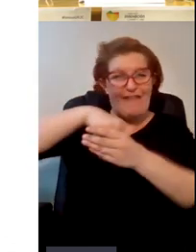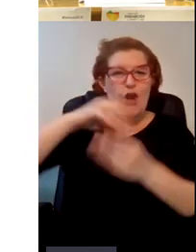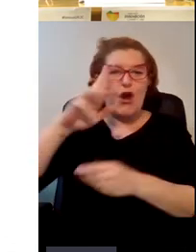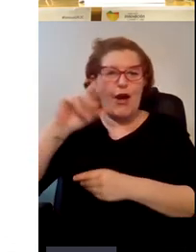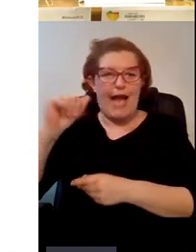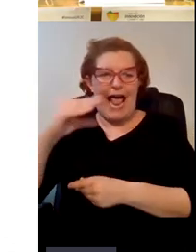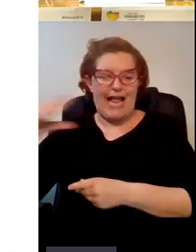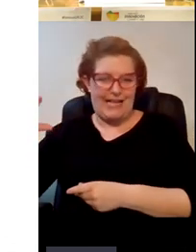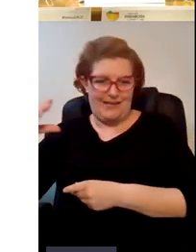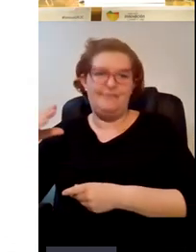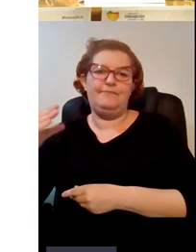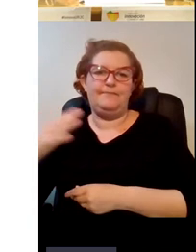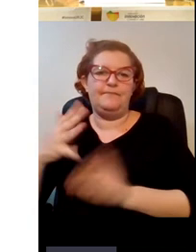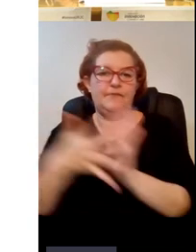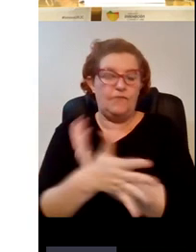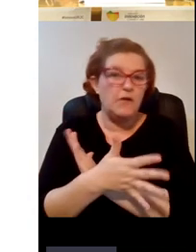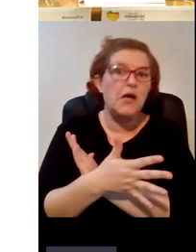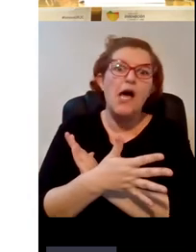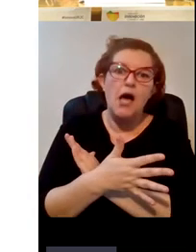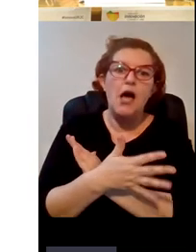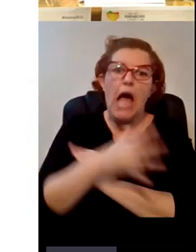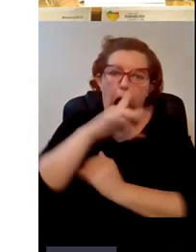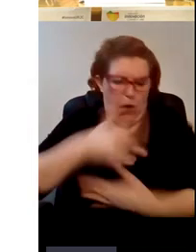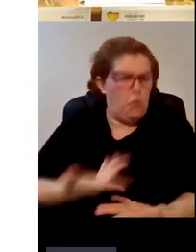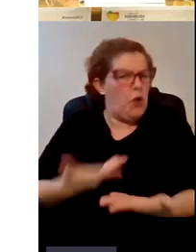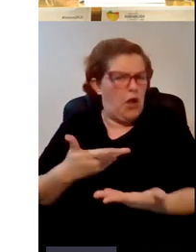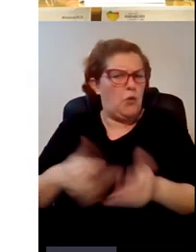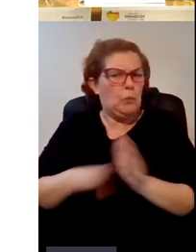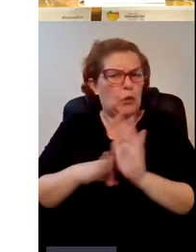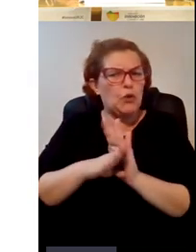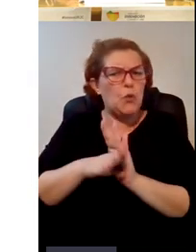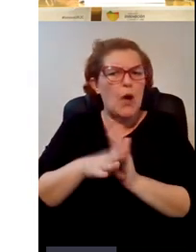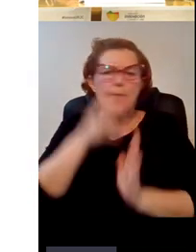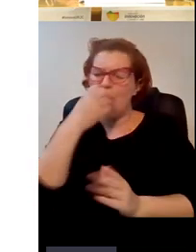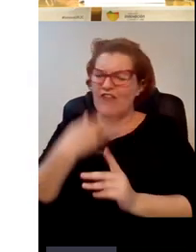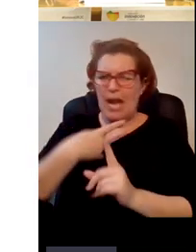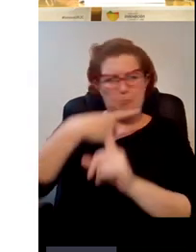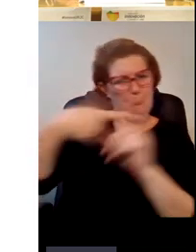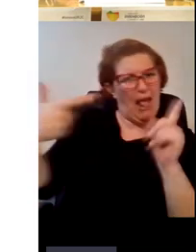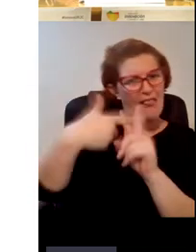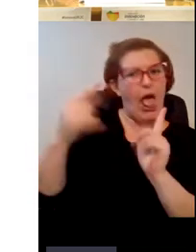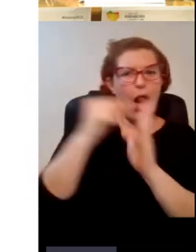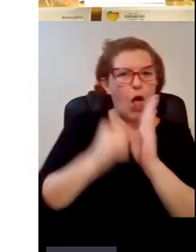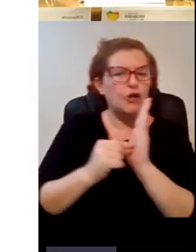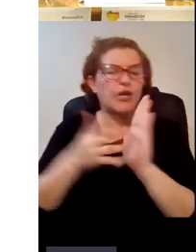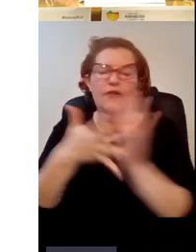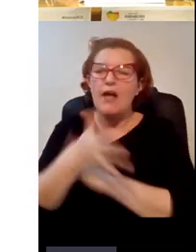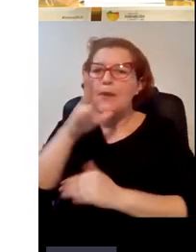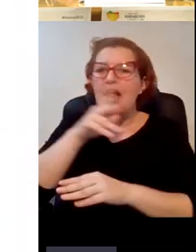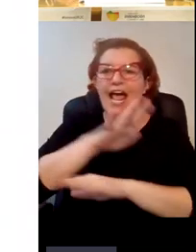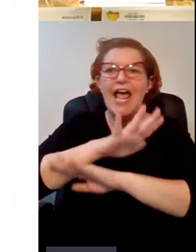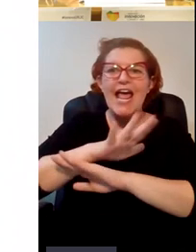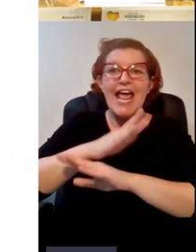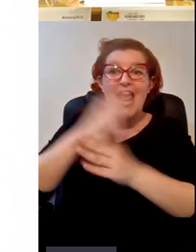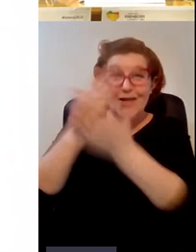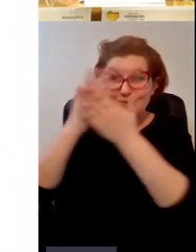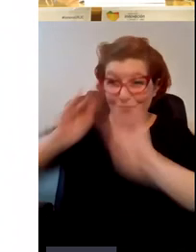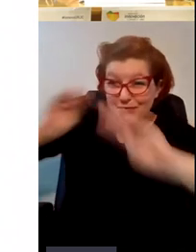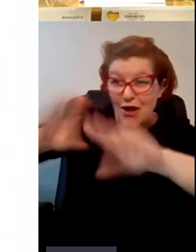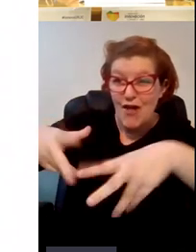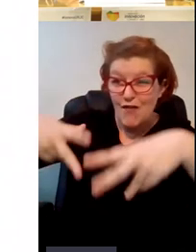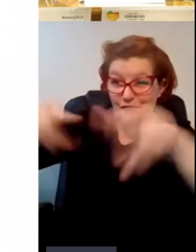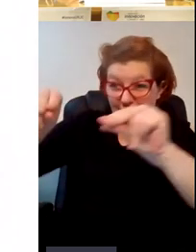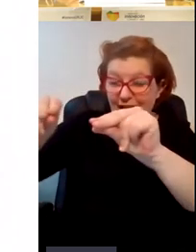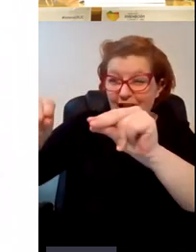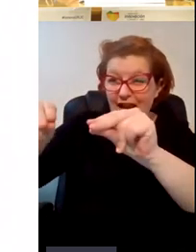y bueno de momento tiene también tiene una buena nota media que les pasamos una encuesta de satisfacción con un 3 con